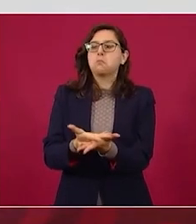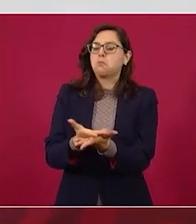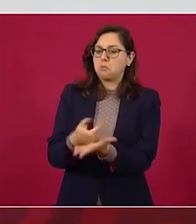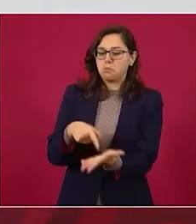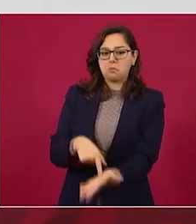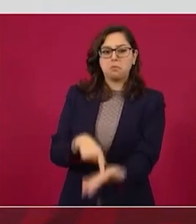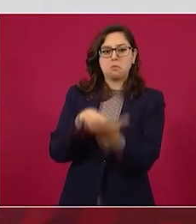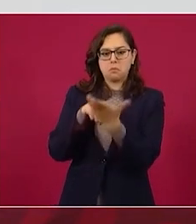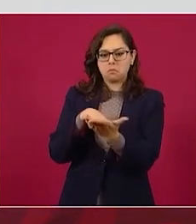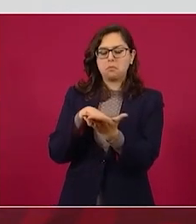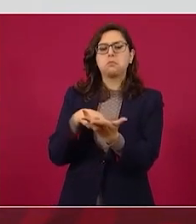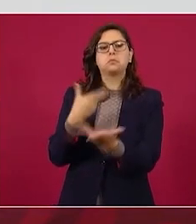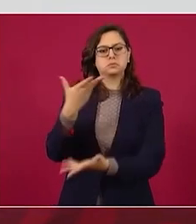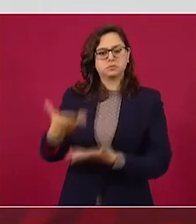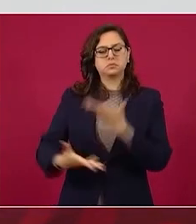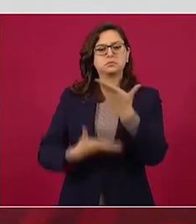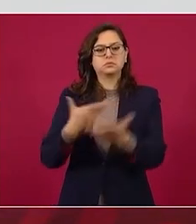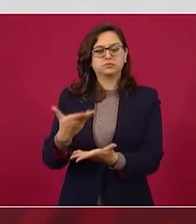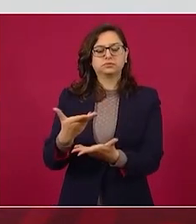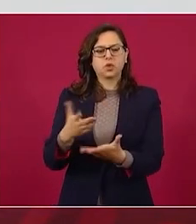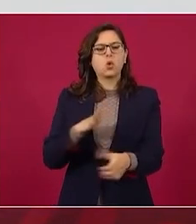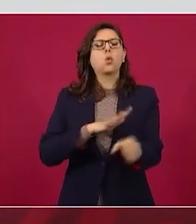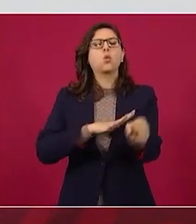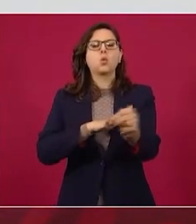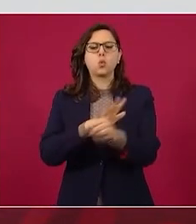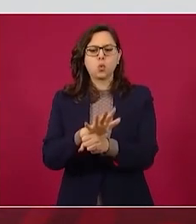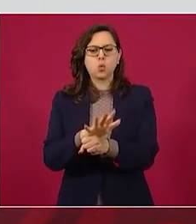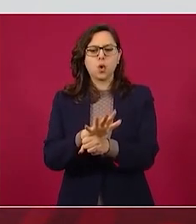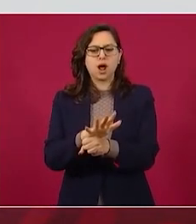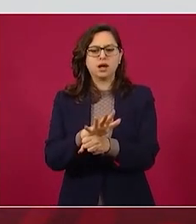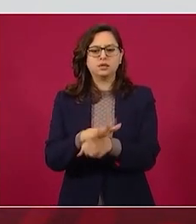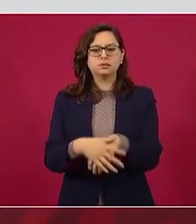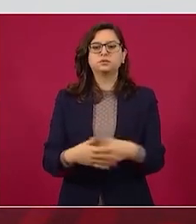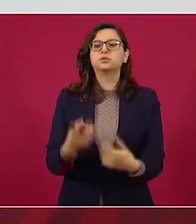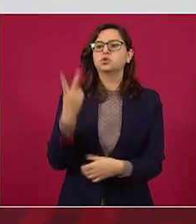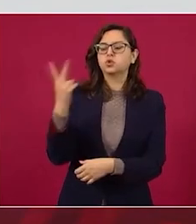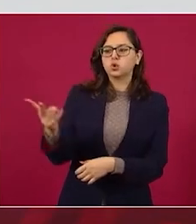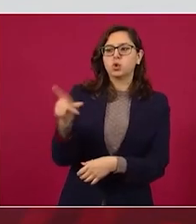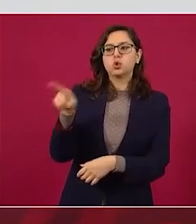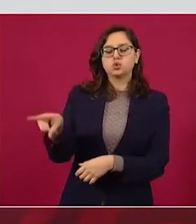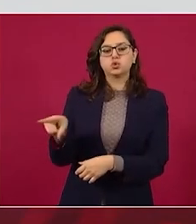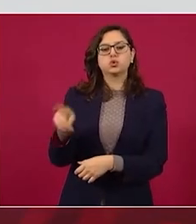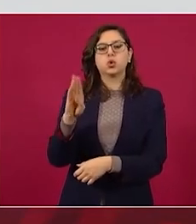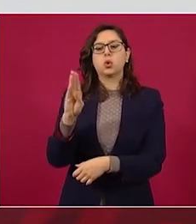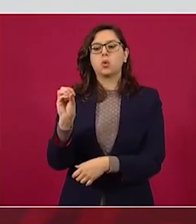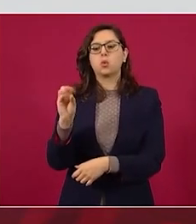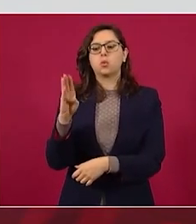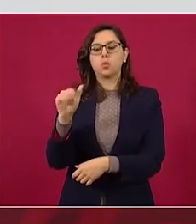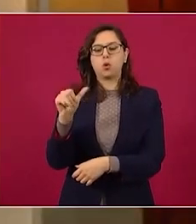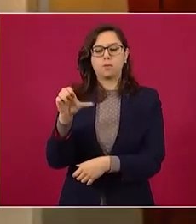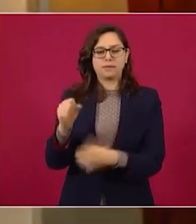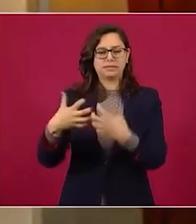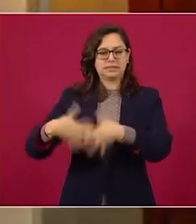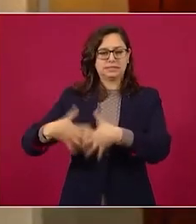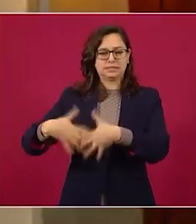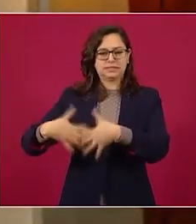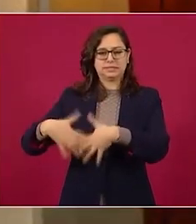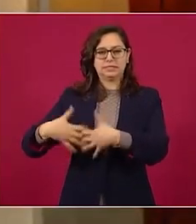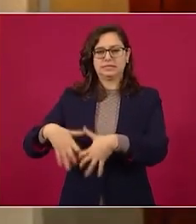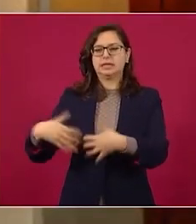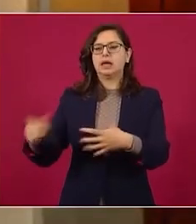proveer dichos bienes en este caso se trataba de bombas electrocentrífugas